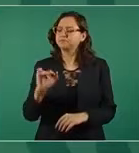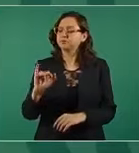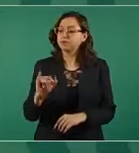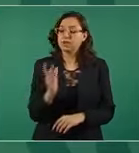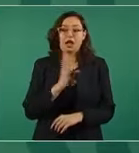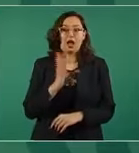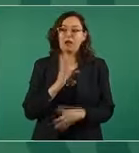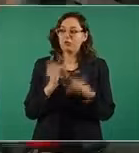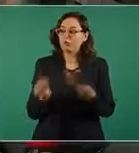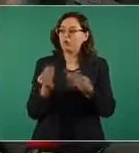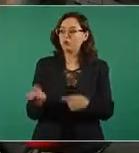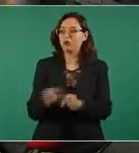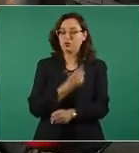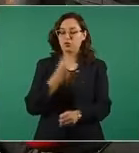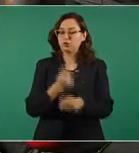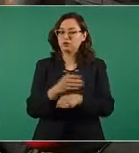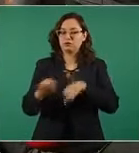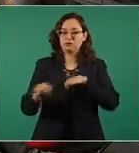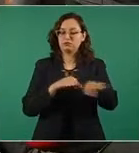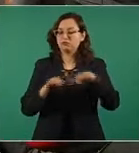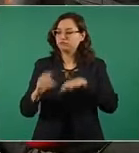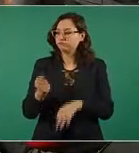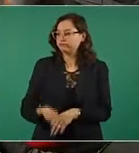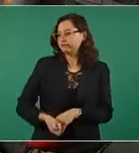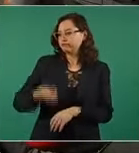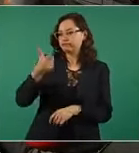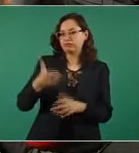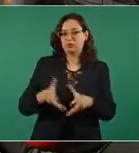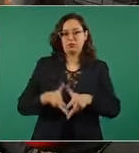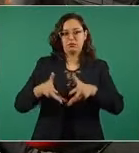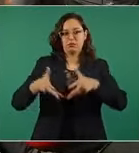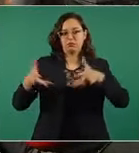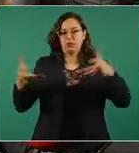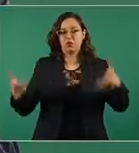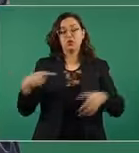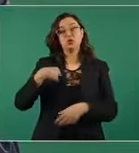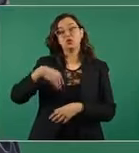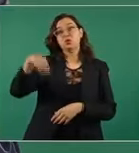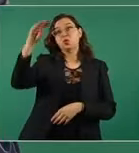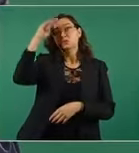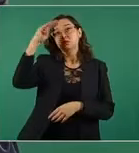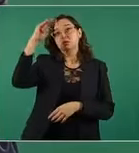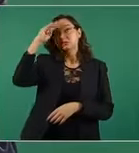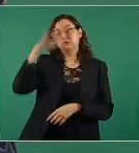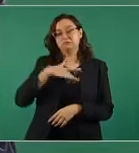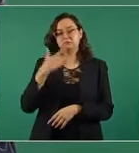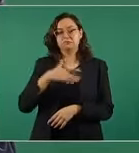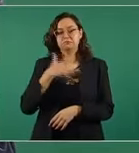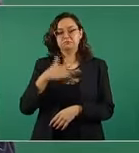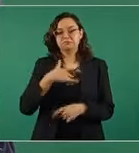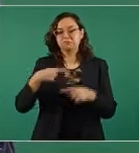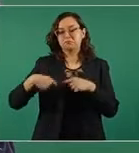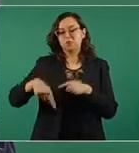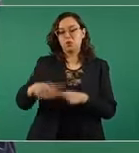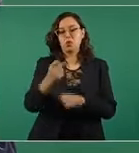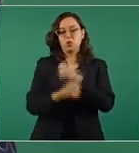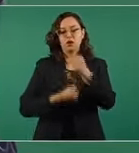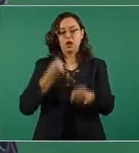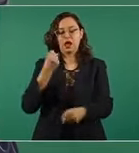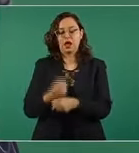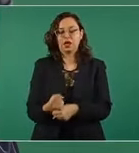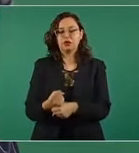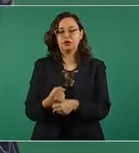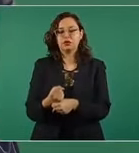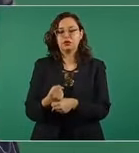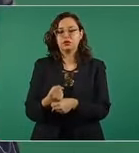como nunca en estas obras. Yo calculo que en un año más